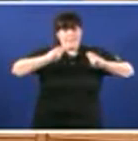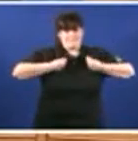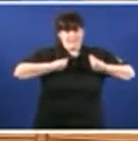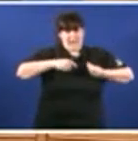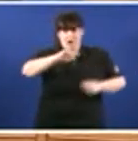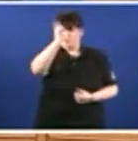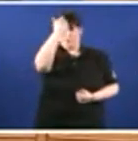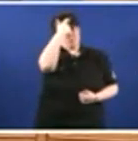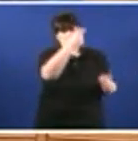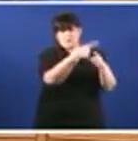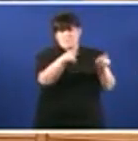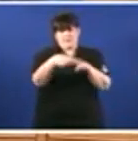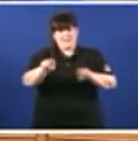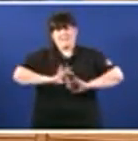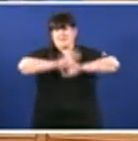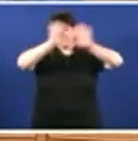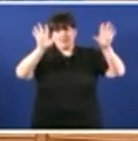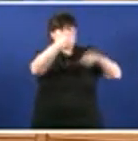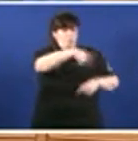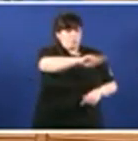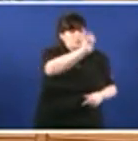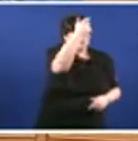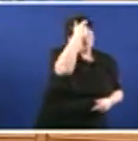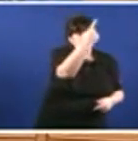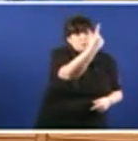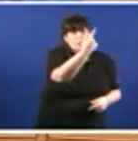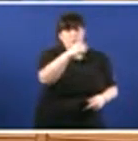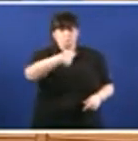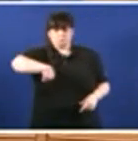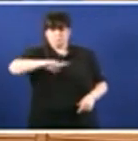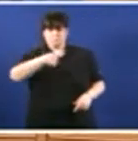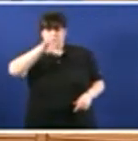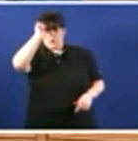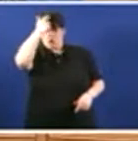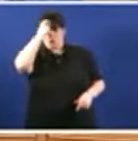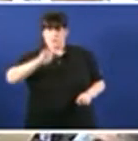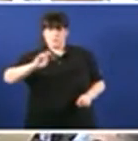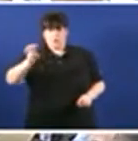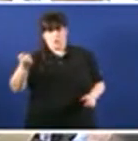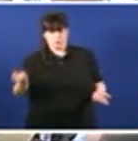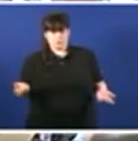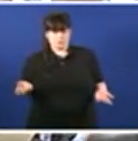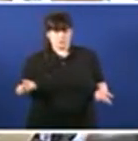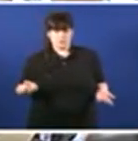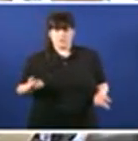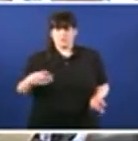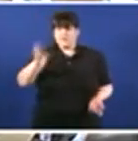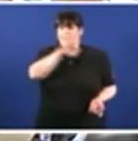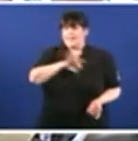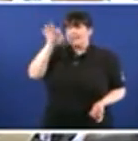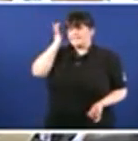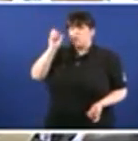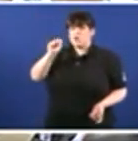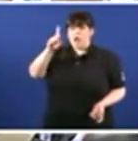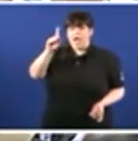concepcións vostedes teñen unha e non temos outra pero lle reitero recolhendo recolhendo a lei de